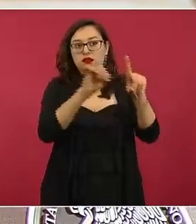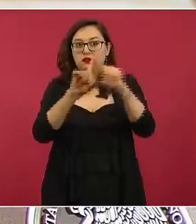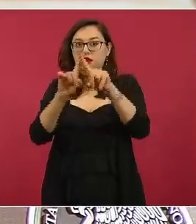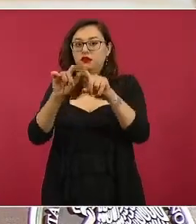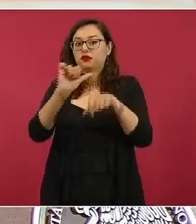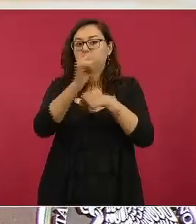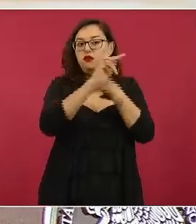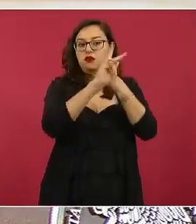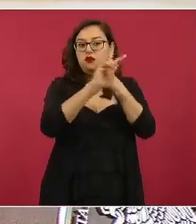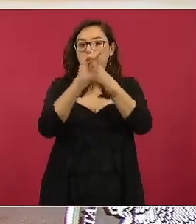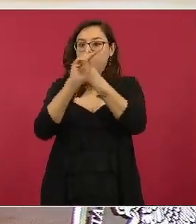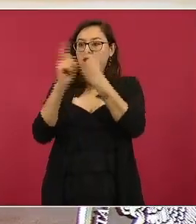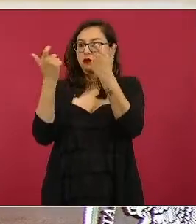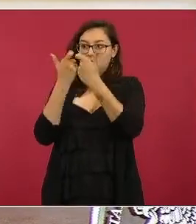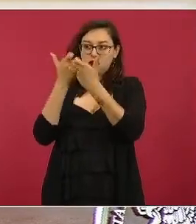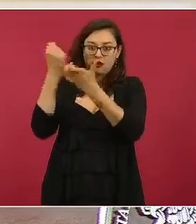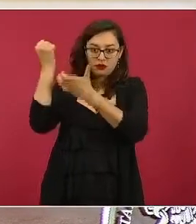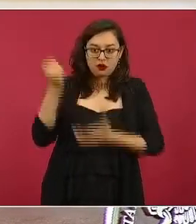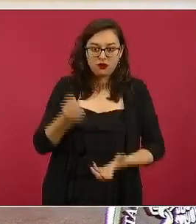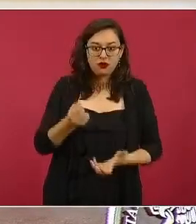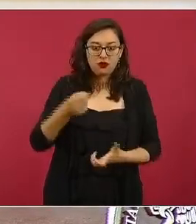que son muy pocos los que